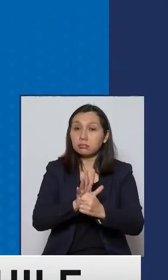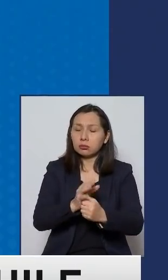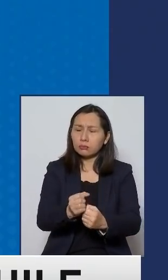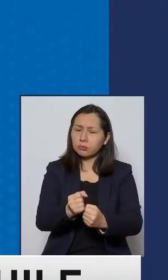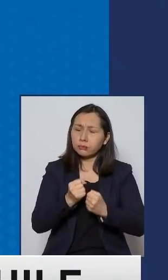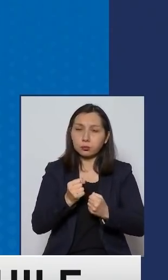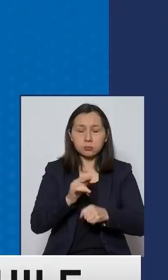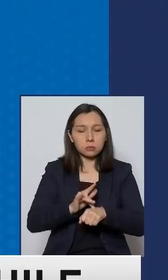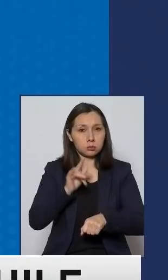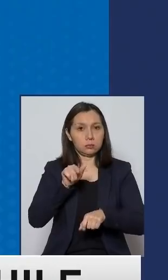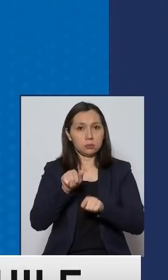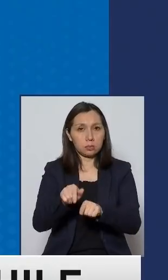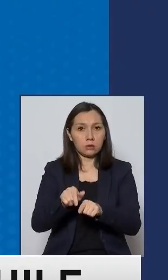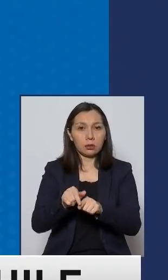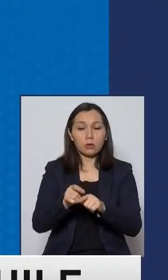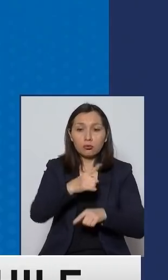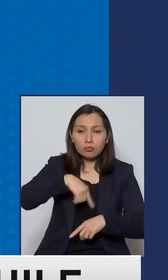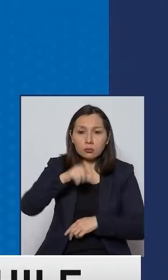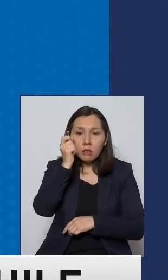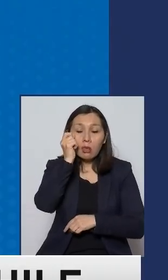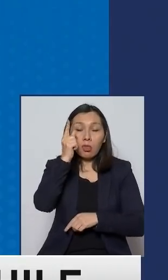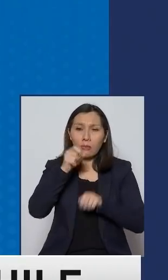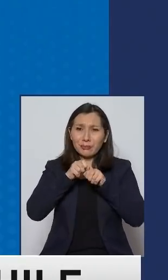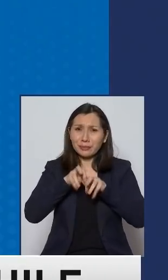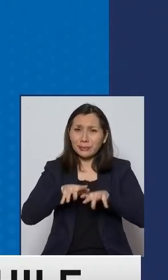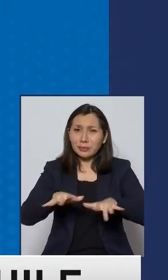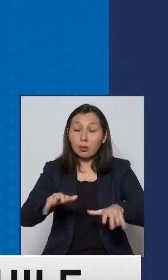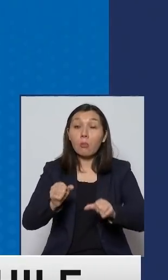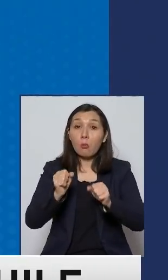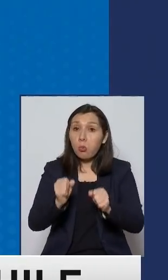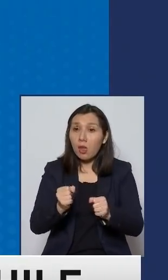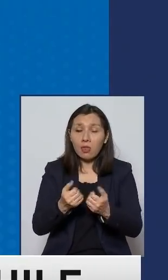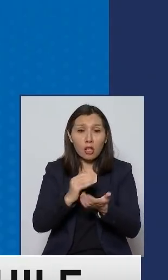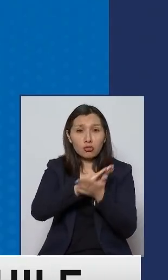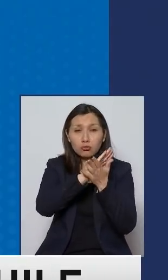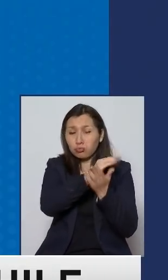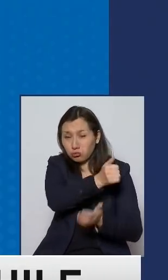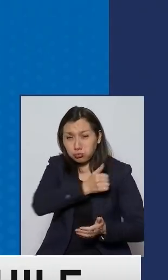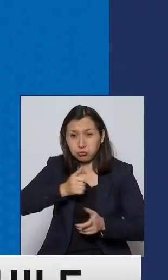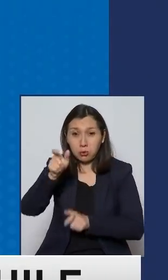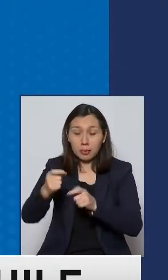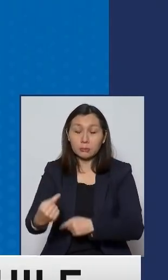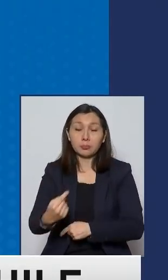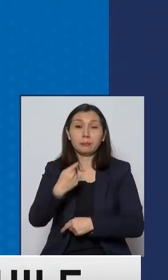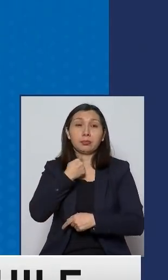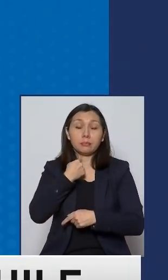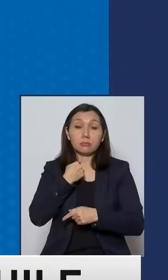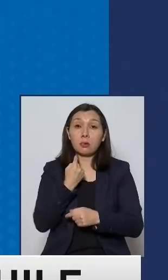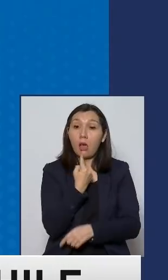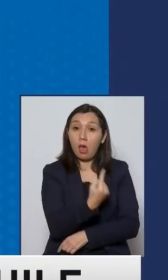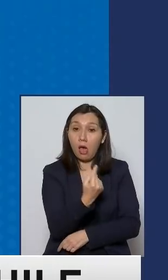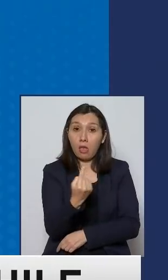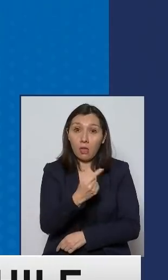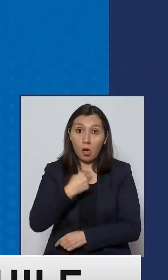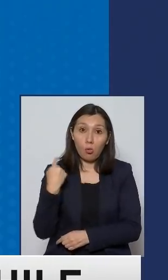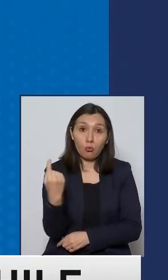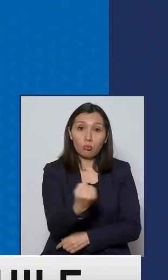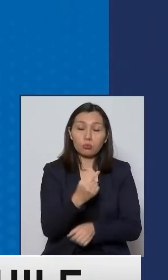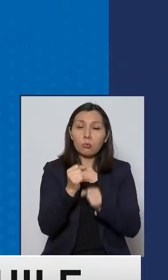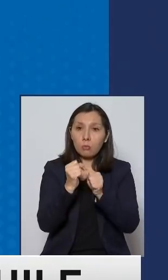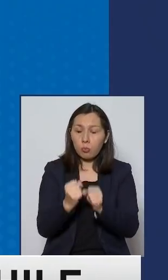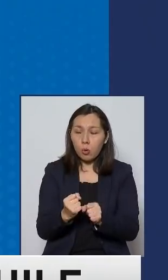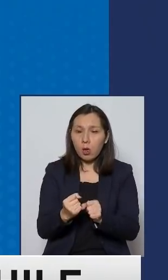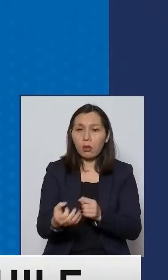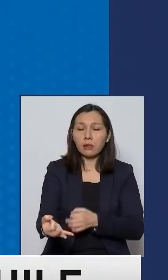muy grave, que tenemos que darnos cuenta que es una pandemia que nos puede azotar a todos. Es decir, cada uno de nosotros puede ser